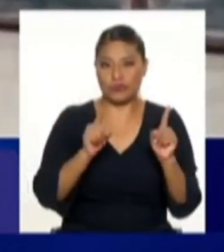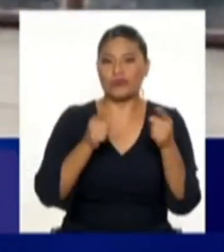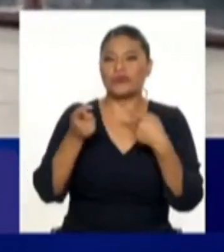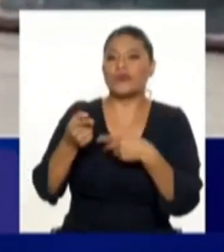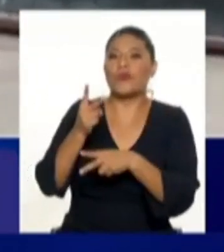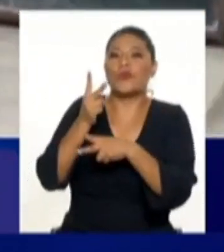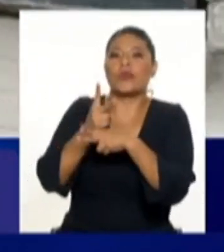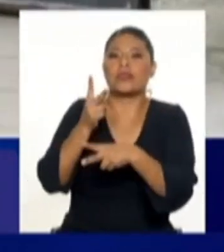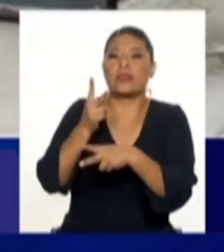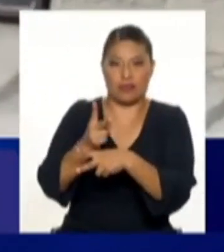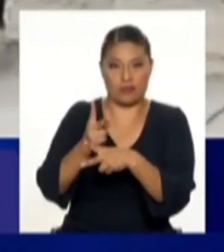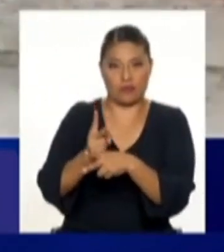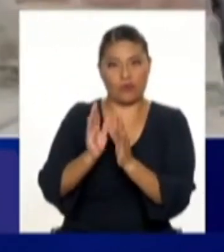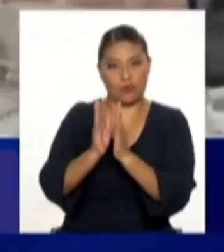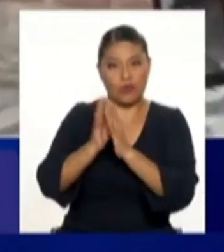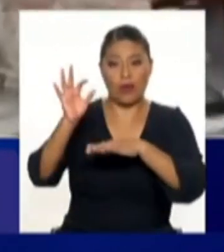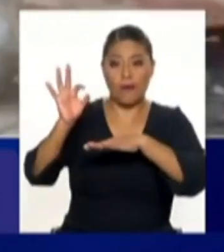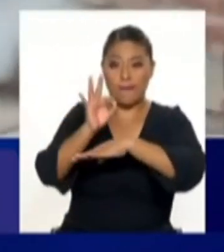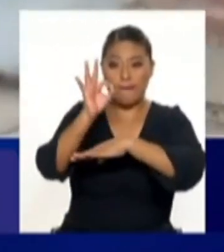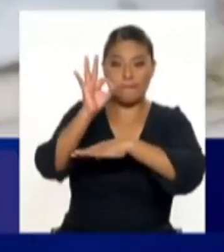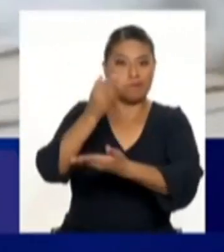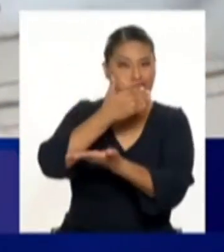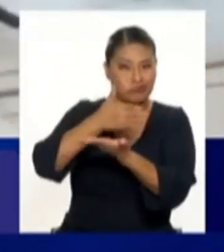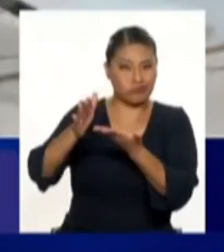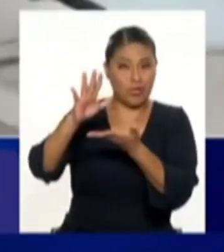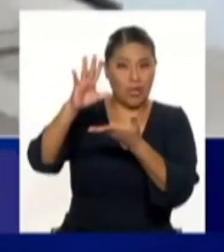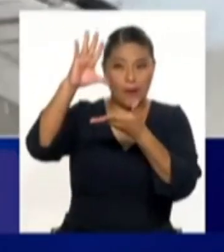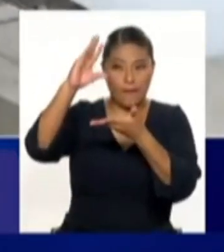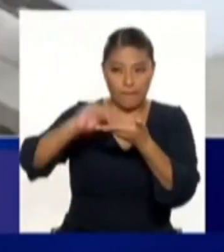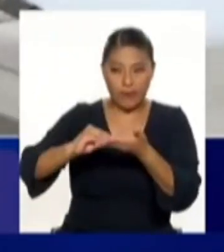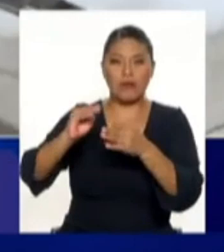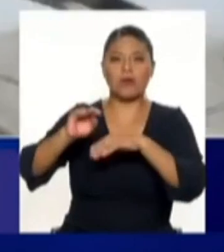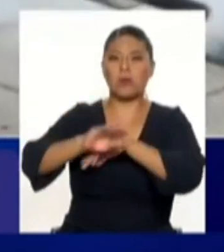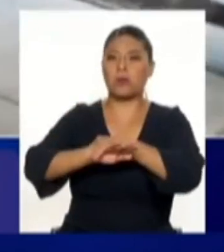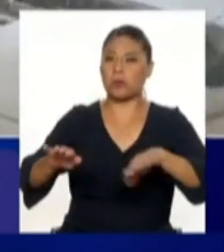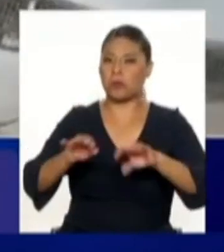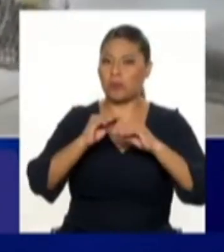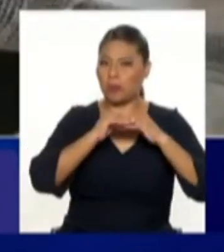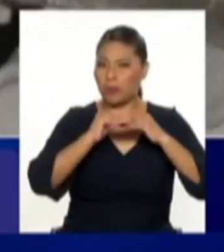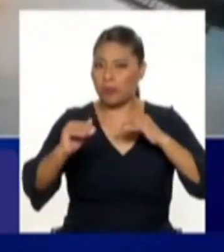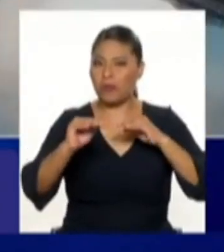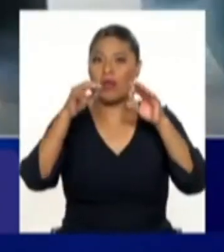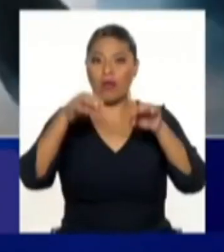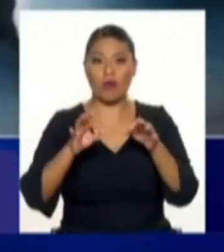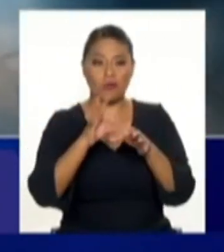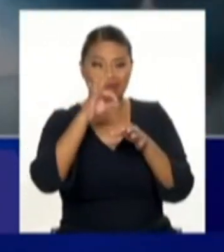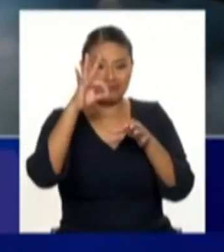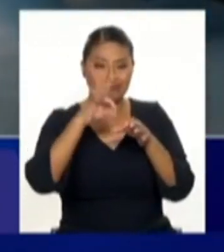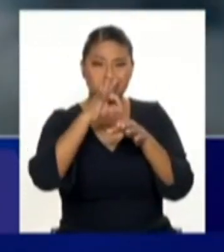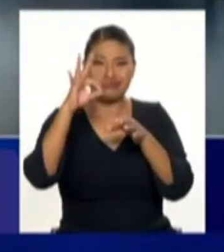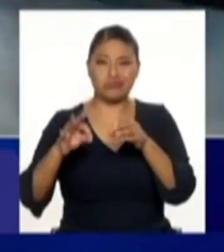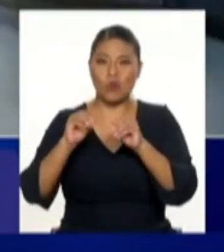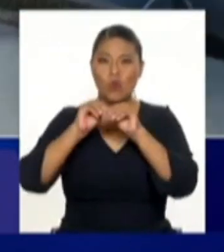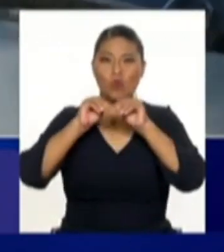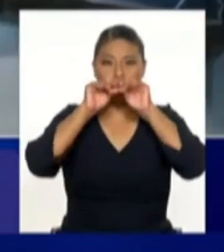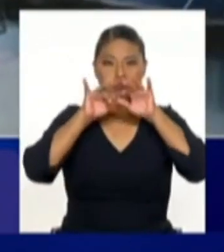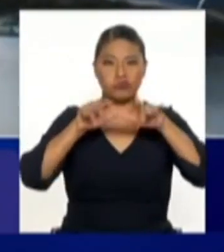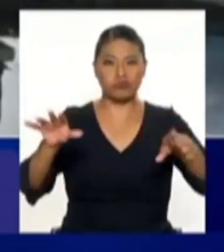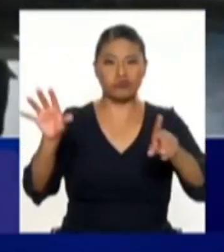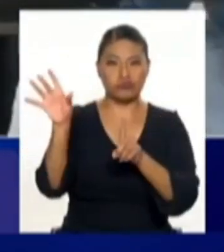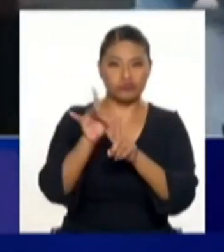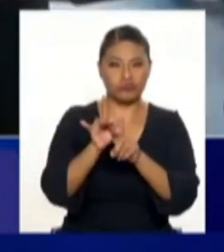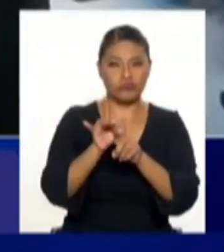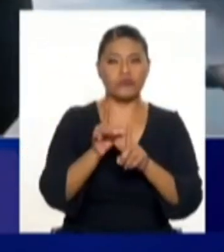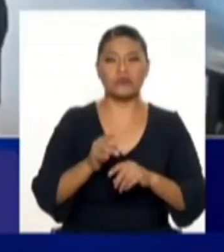O sea, erradiquemos al vector, porque este vector va a traer consigo un virus que ya tiene un comportamiento genético distinto.